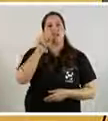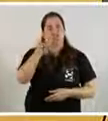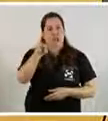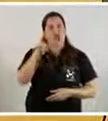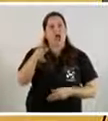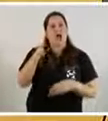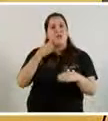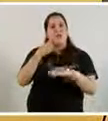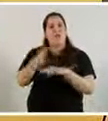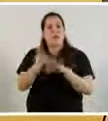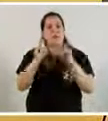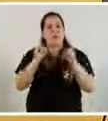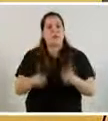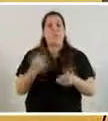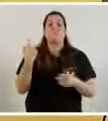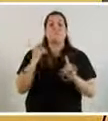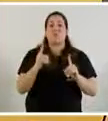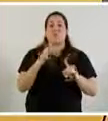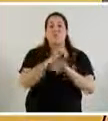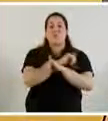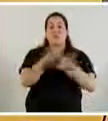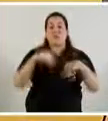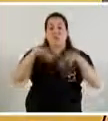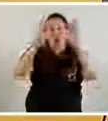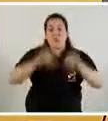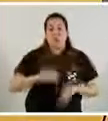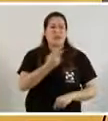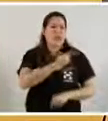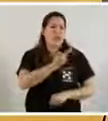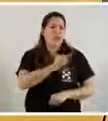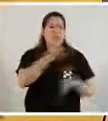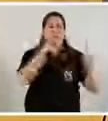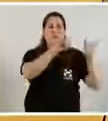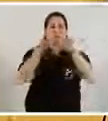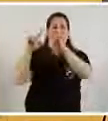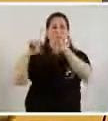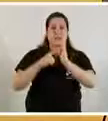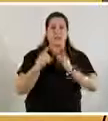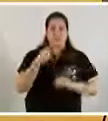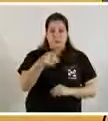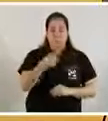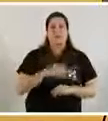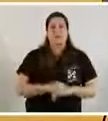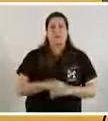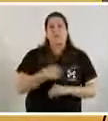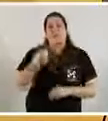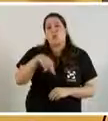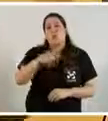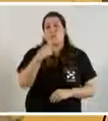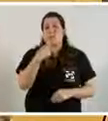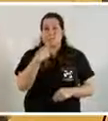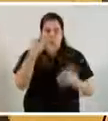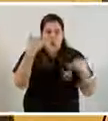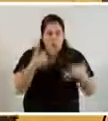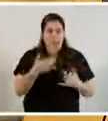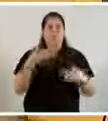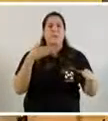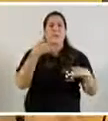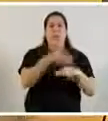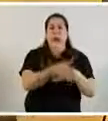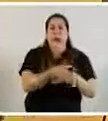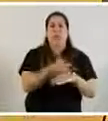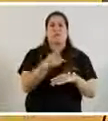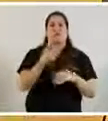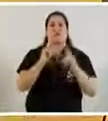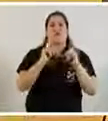en el sitio de la ciudad de Buenos Aires. Pero les pedimos a todos que lo hagan y que también insten a sus familiares, algún conocido que ha estado en